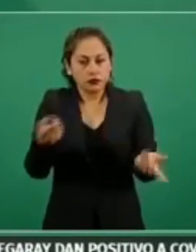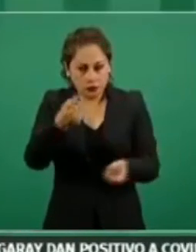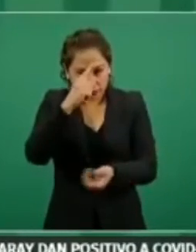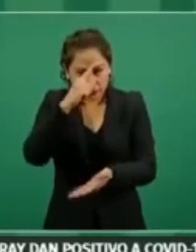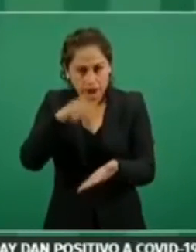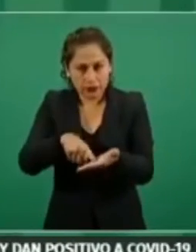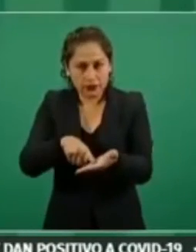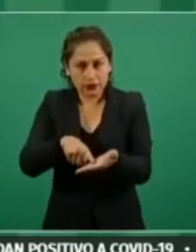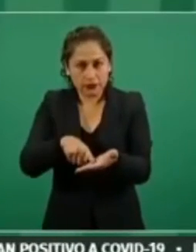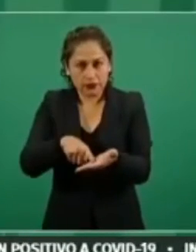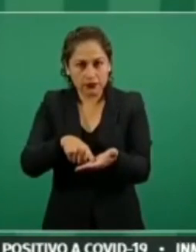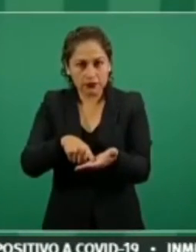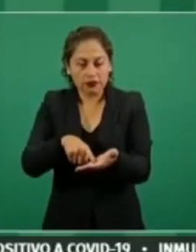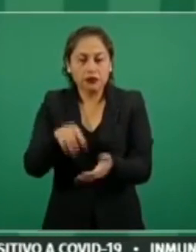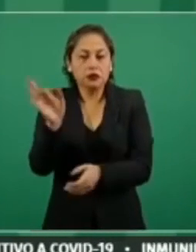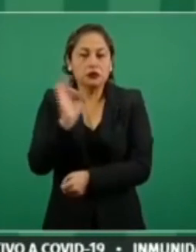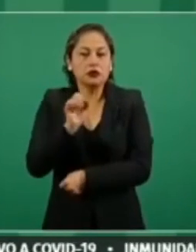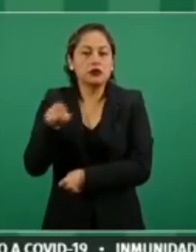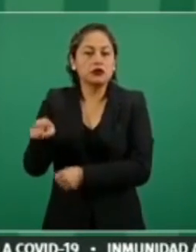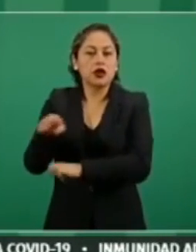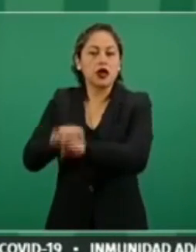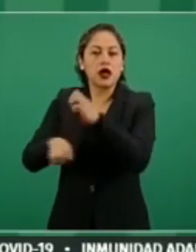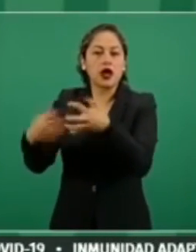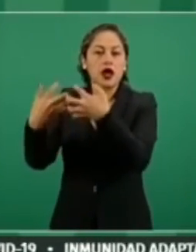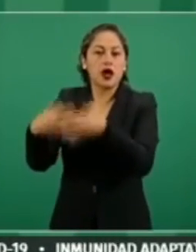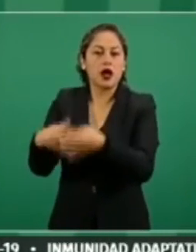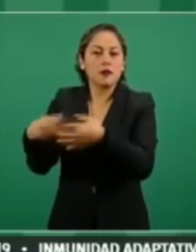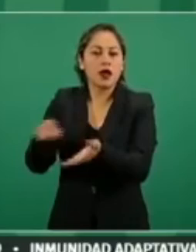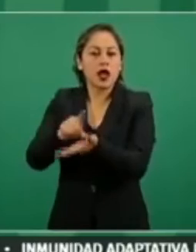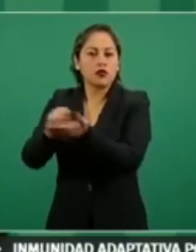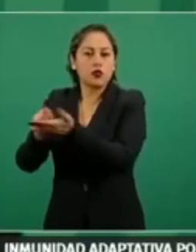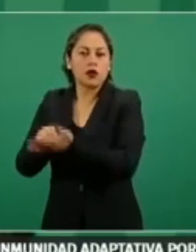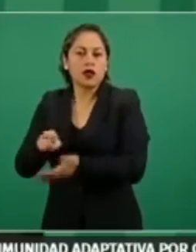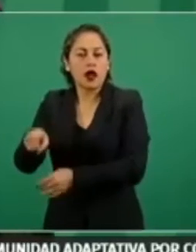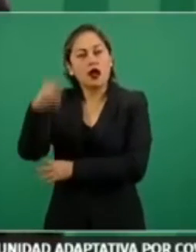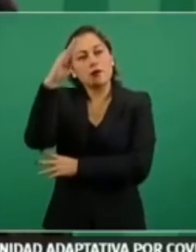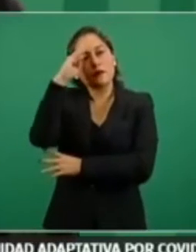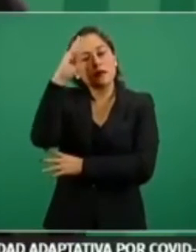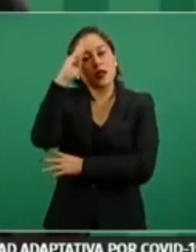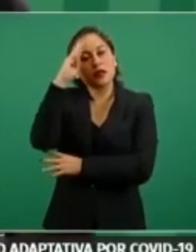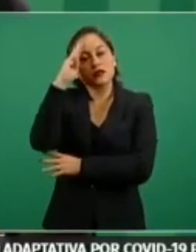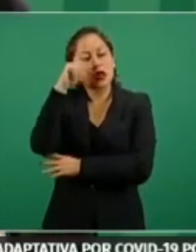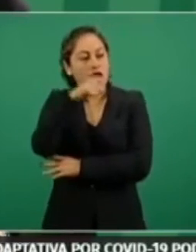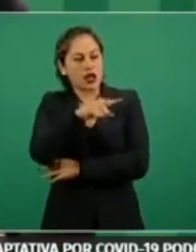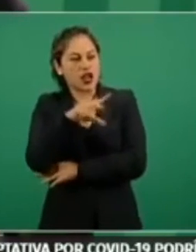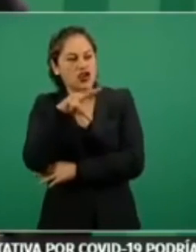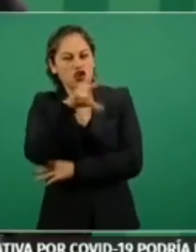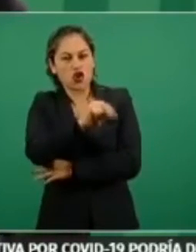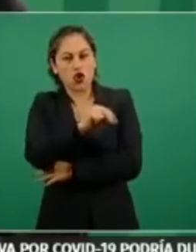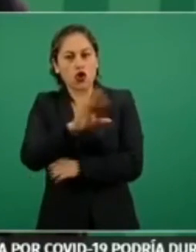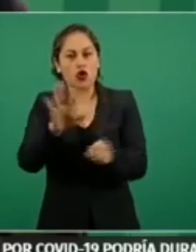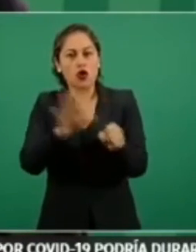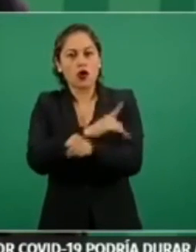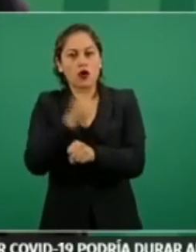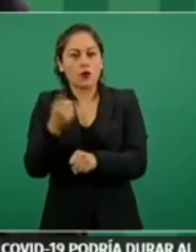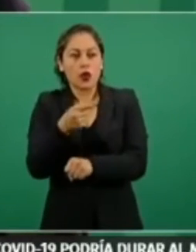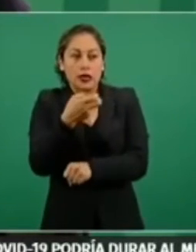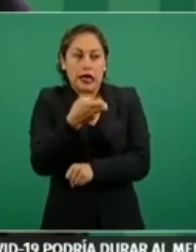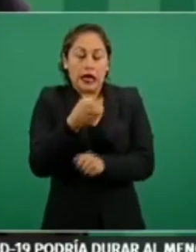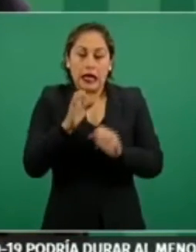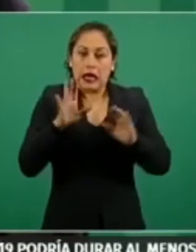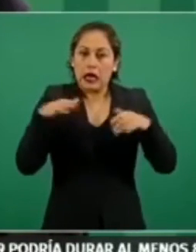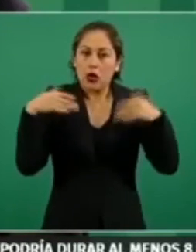es nocivo, perjudicial